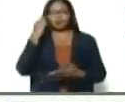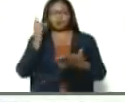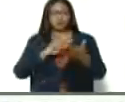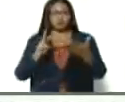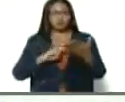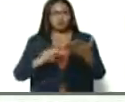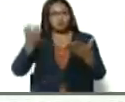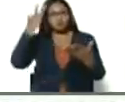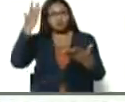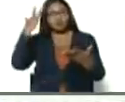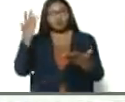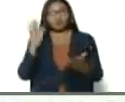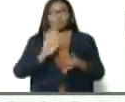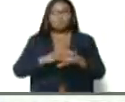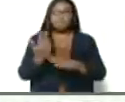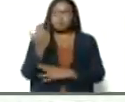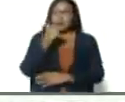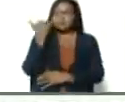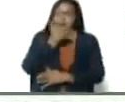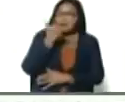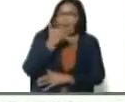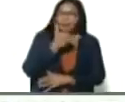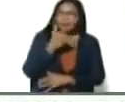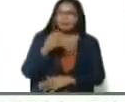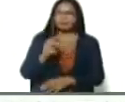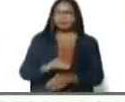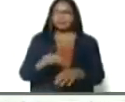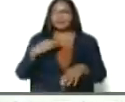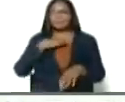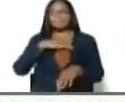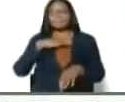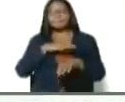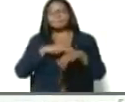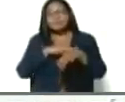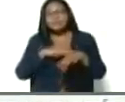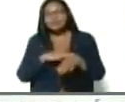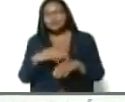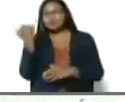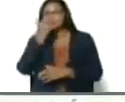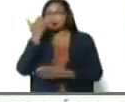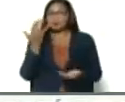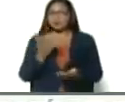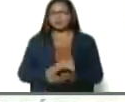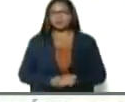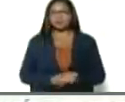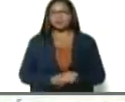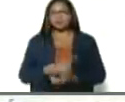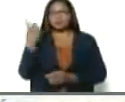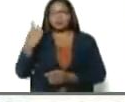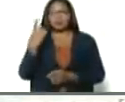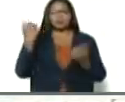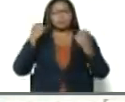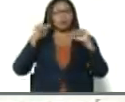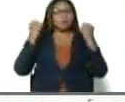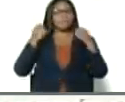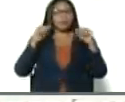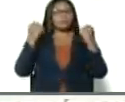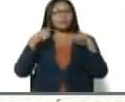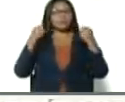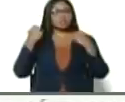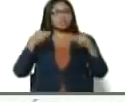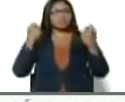¿Por qué te ríes, Castro Soteldo? Castro Soteldo se ríe. No te puedes quedar solo en la práctica. Quedarías en el